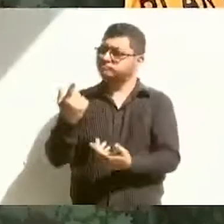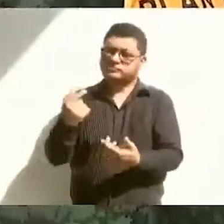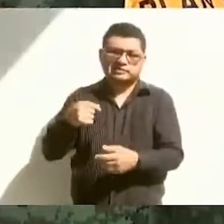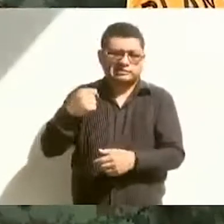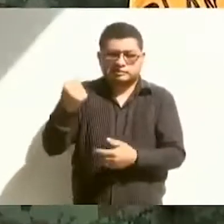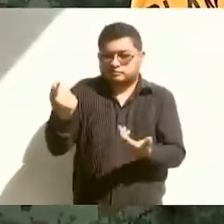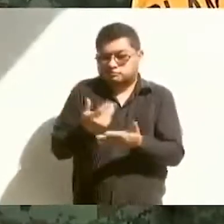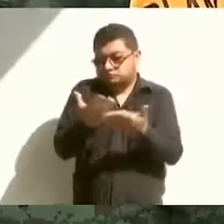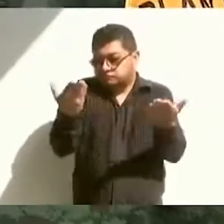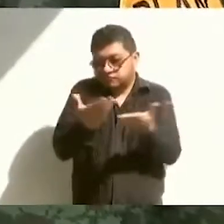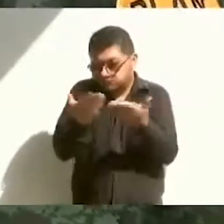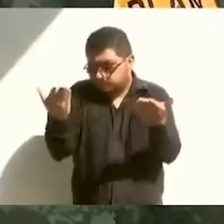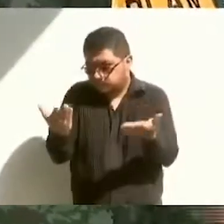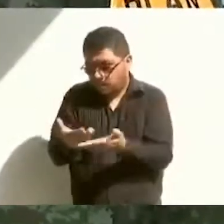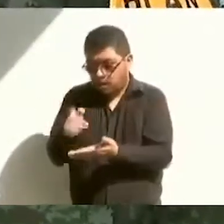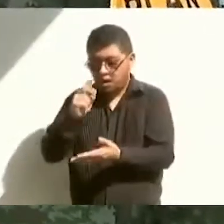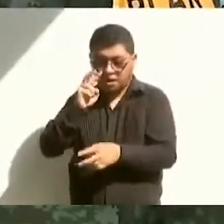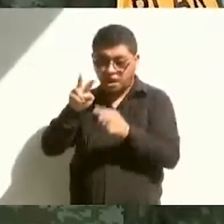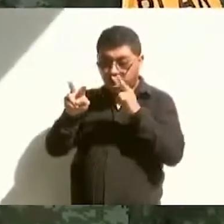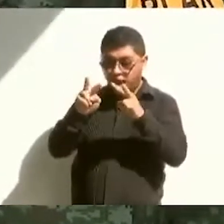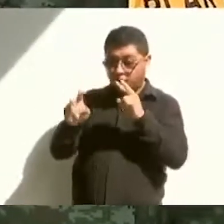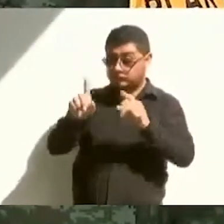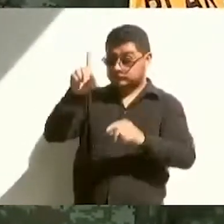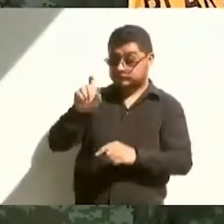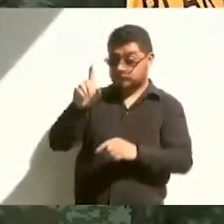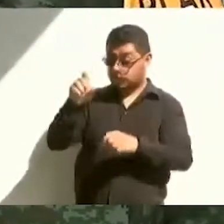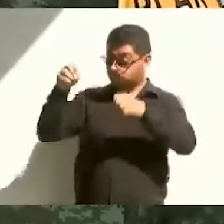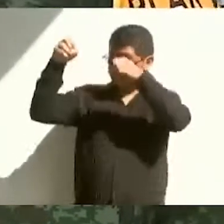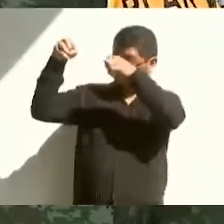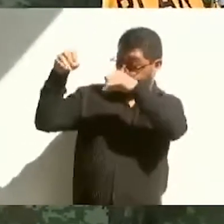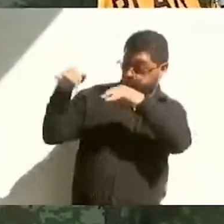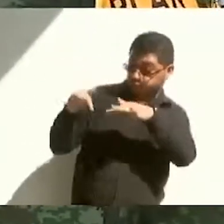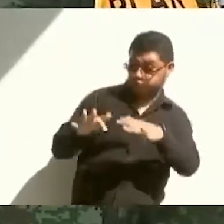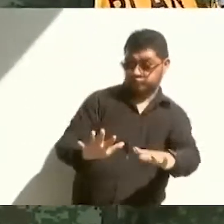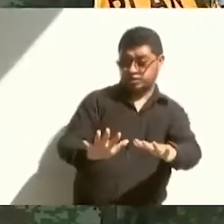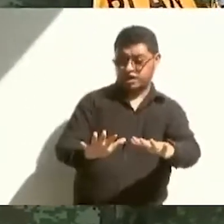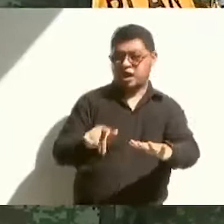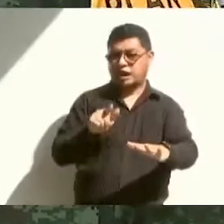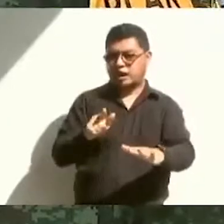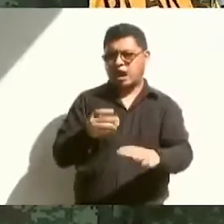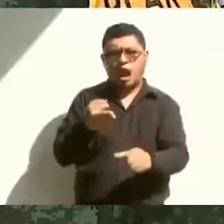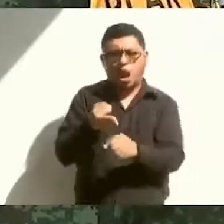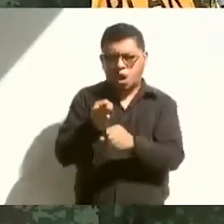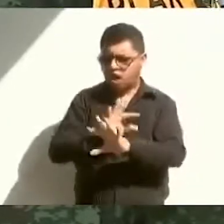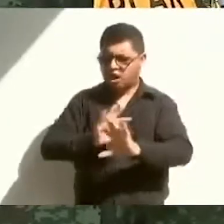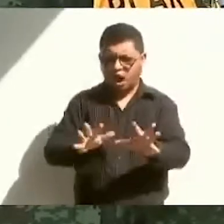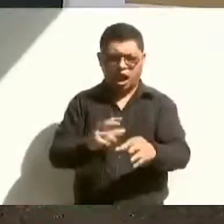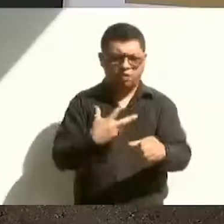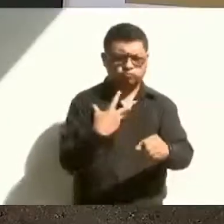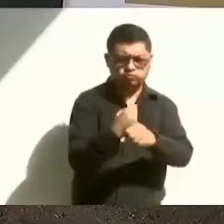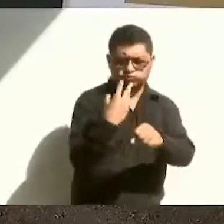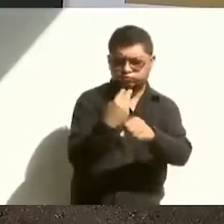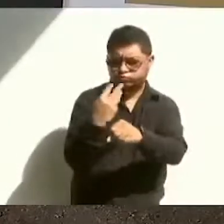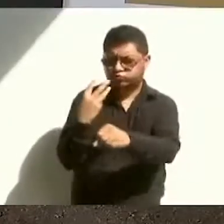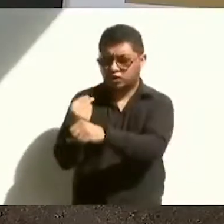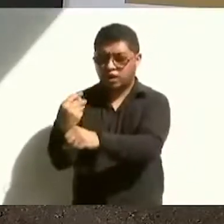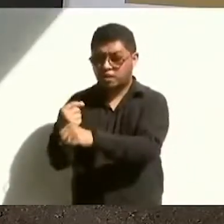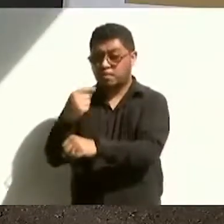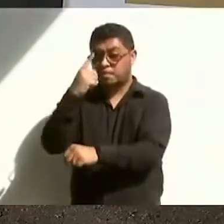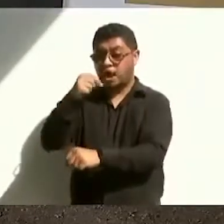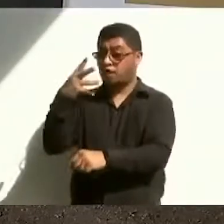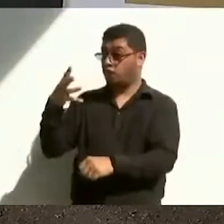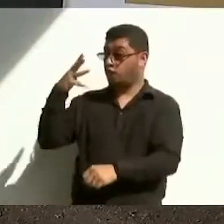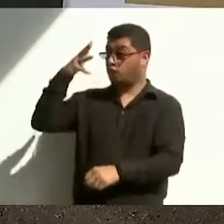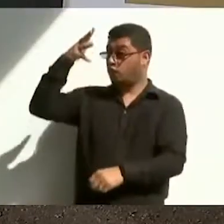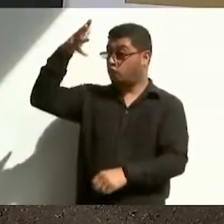Ingenieros del Ejército Mexicano serán clave para concluir el proyecto del Tren Maya, aseguró el presidente de la República,